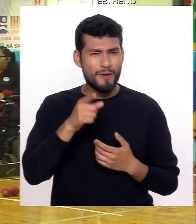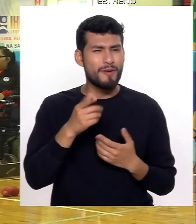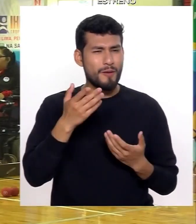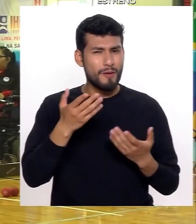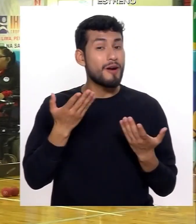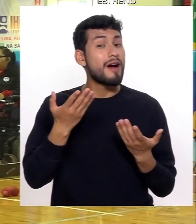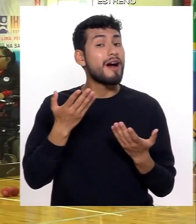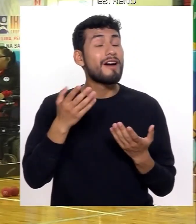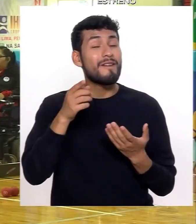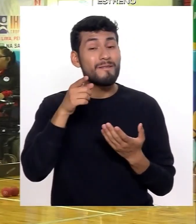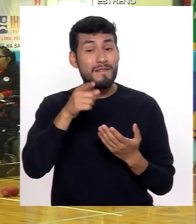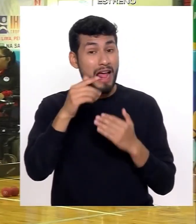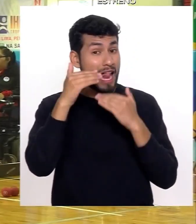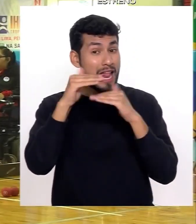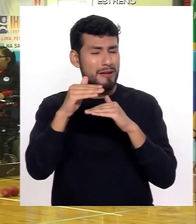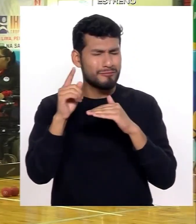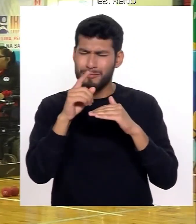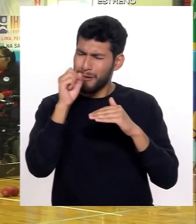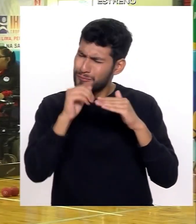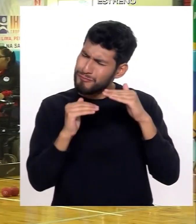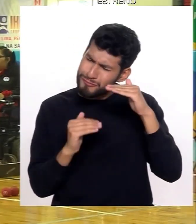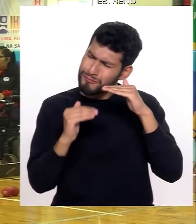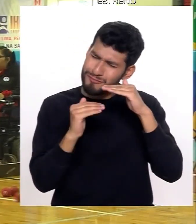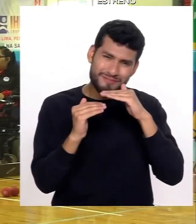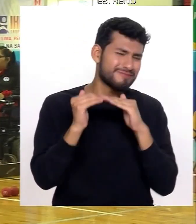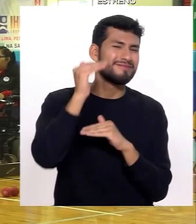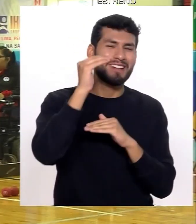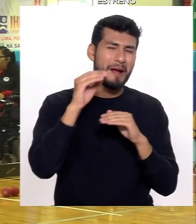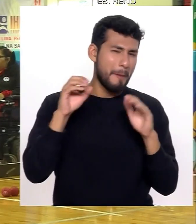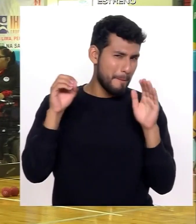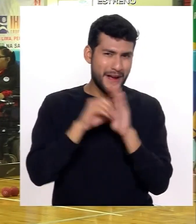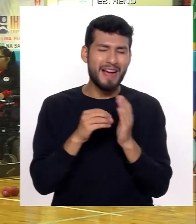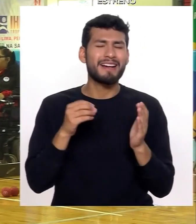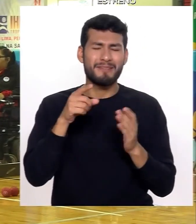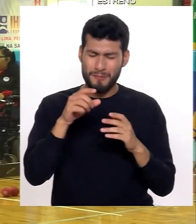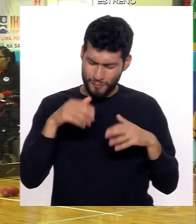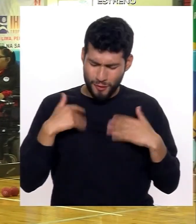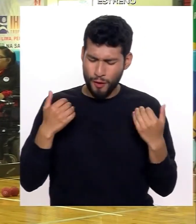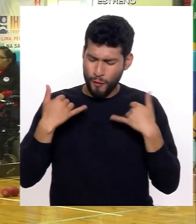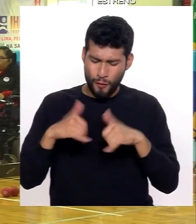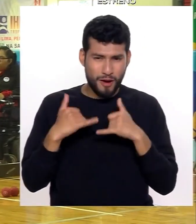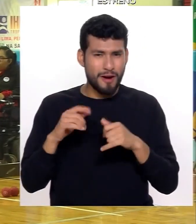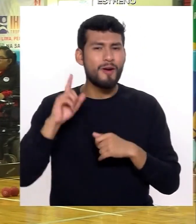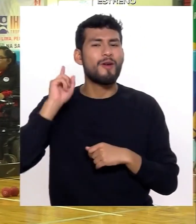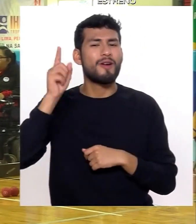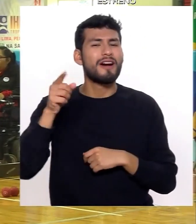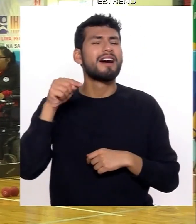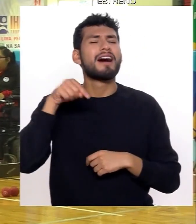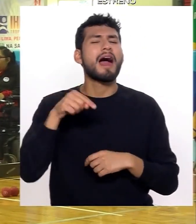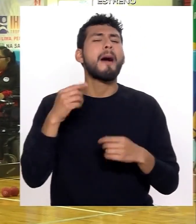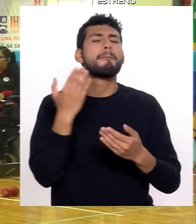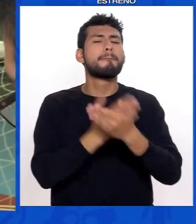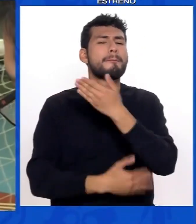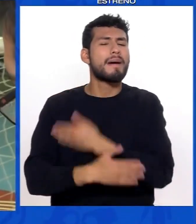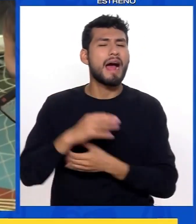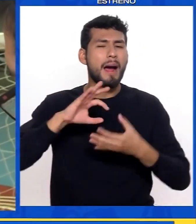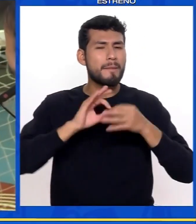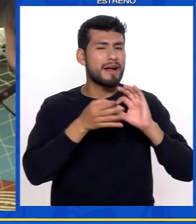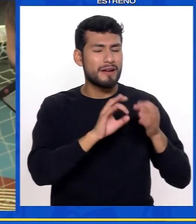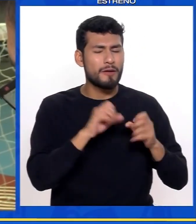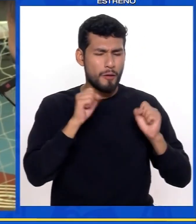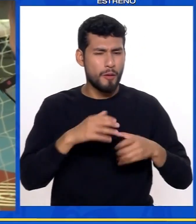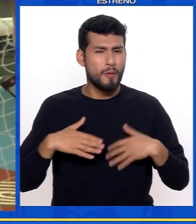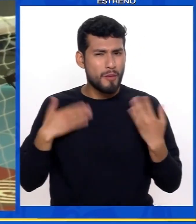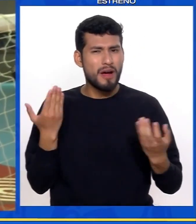que tú puedes, que para ti el límite es el cielo, tú puedes y tú vas a poder jugar mucho mejor en los Panamericanos y vas a